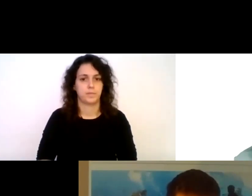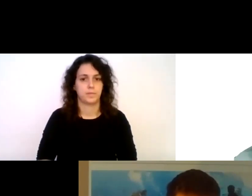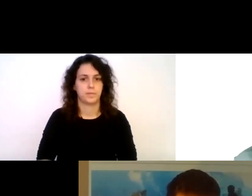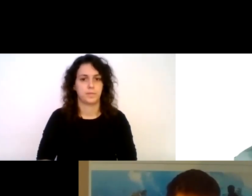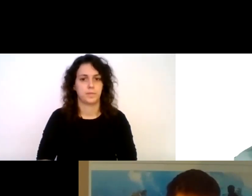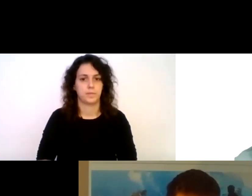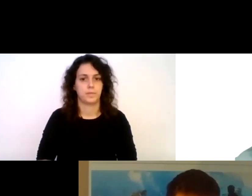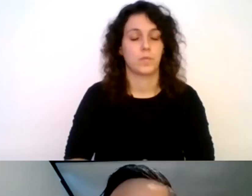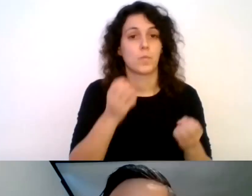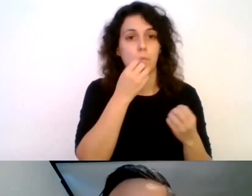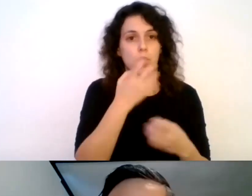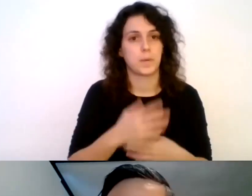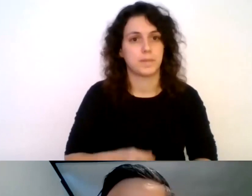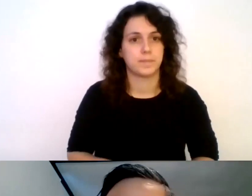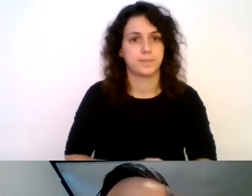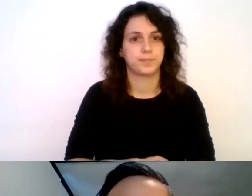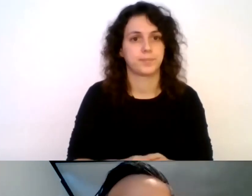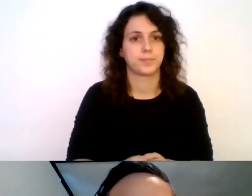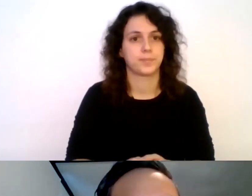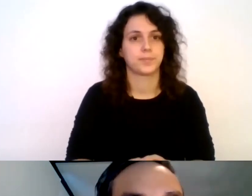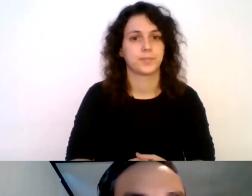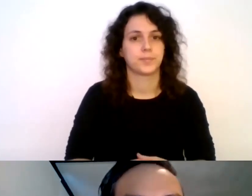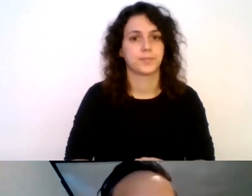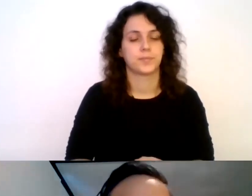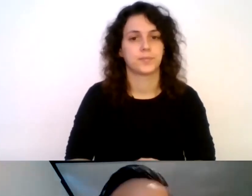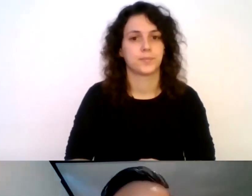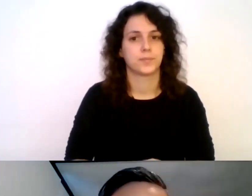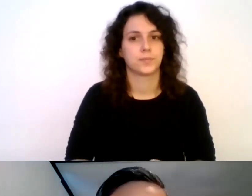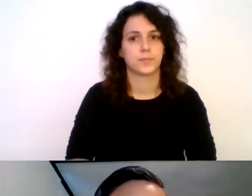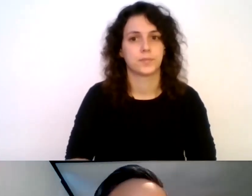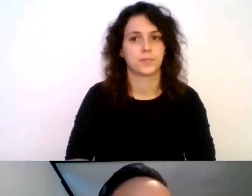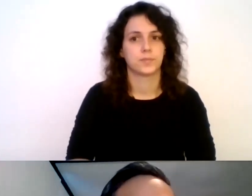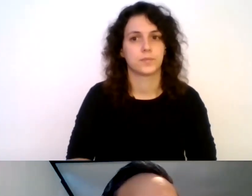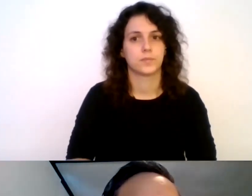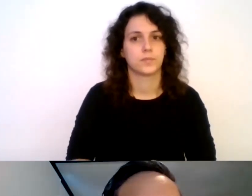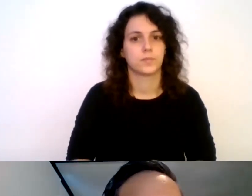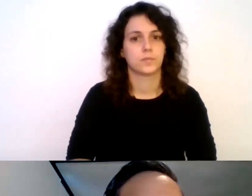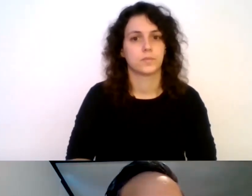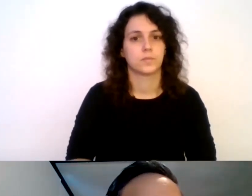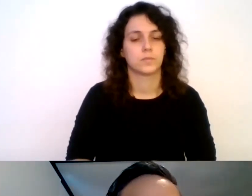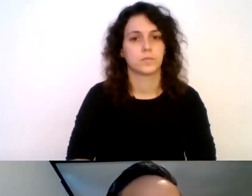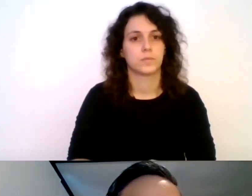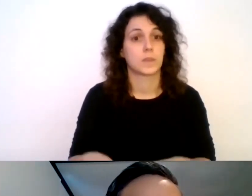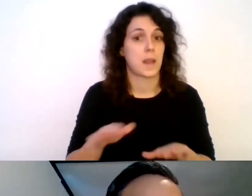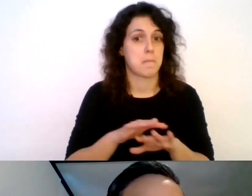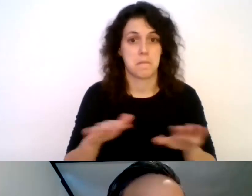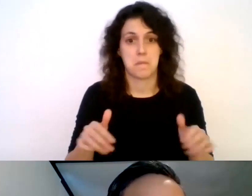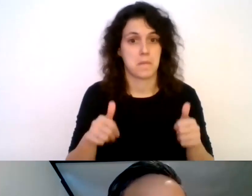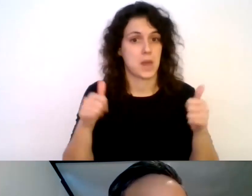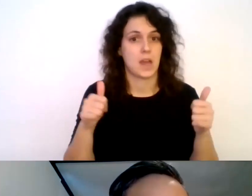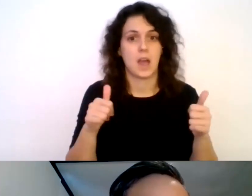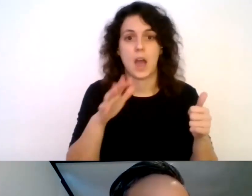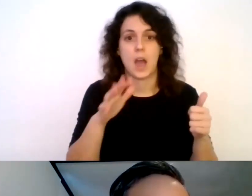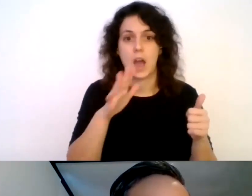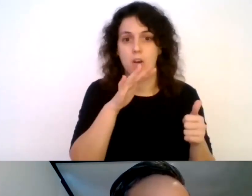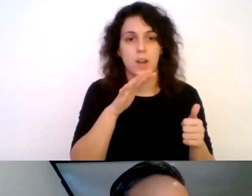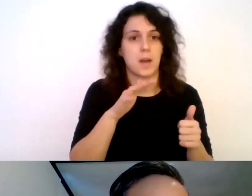Muy bien, pues yo creo que sin más, ya sabéis que podéis, los